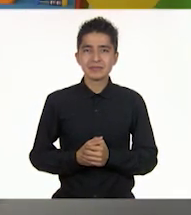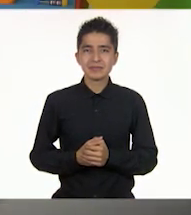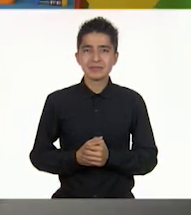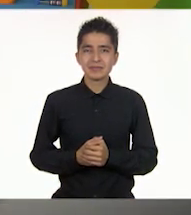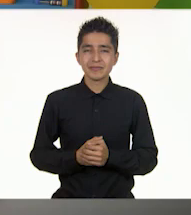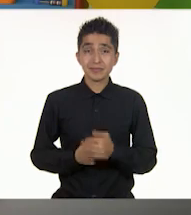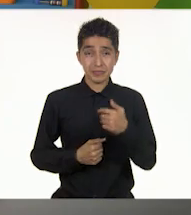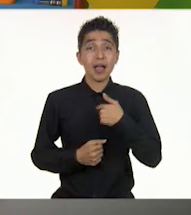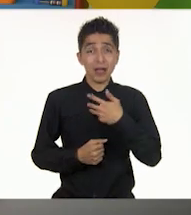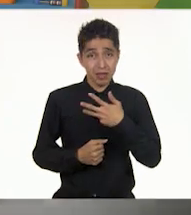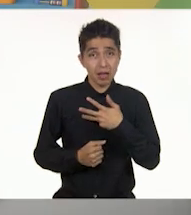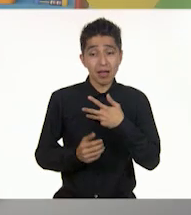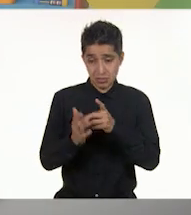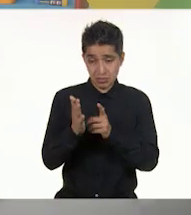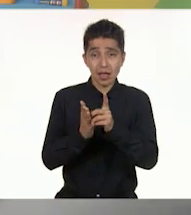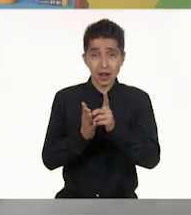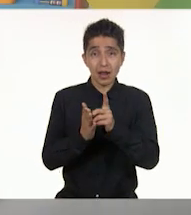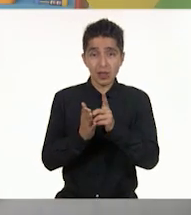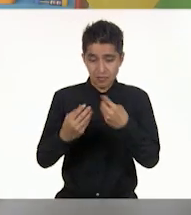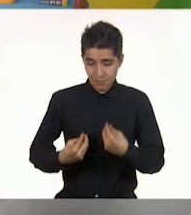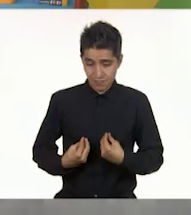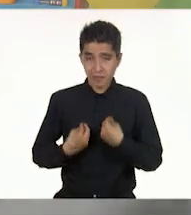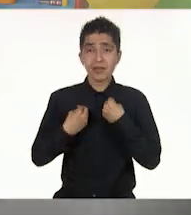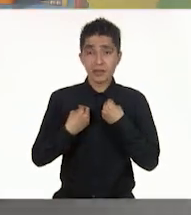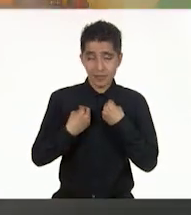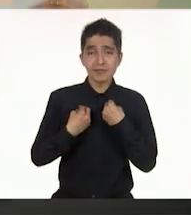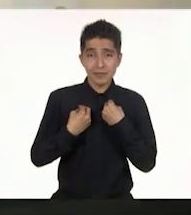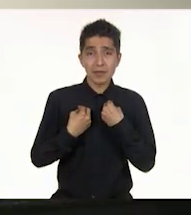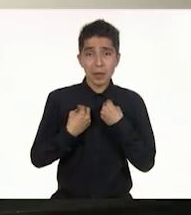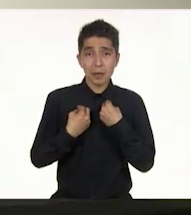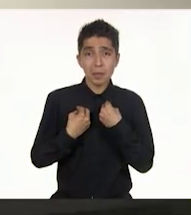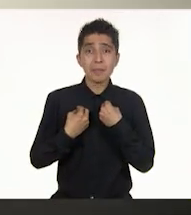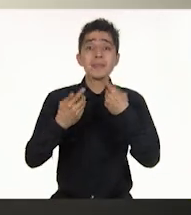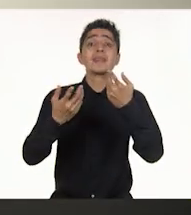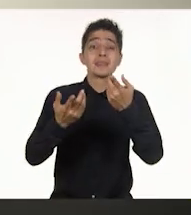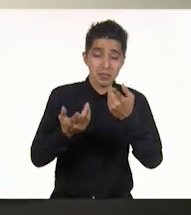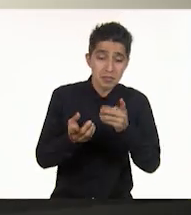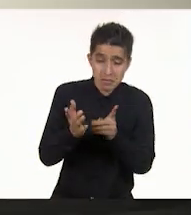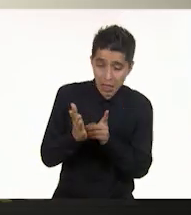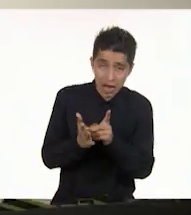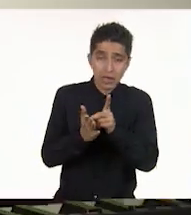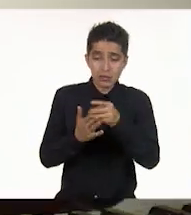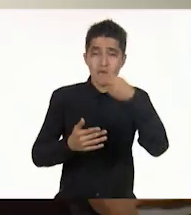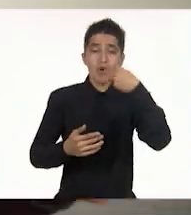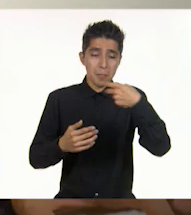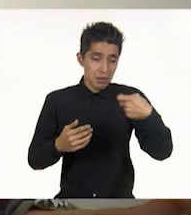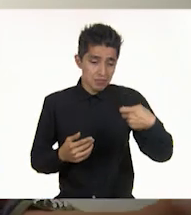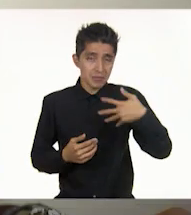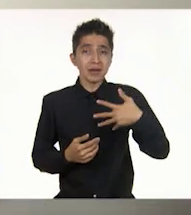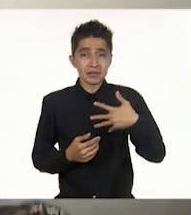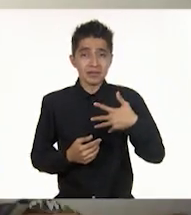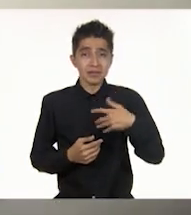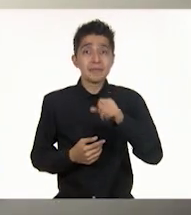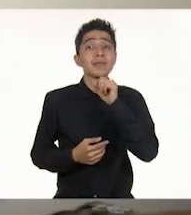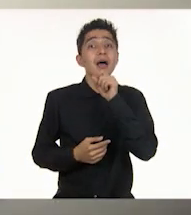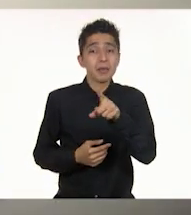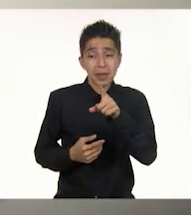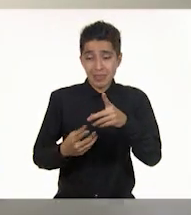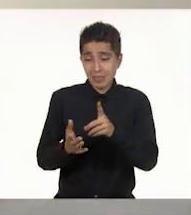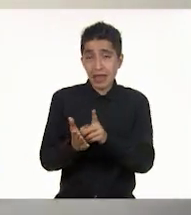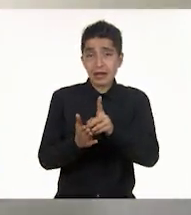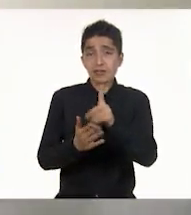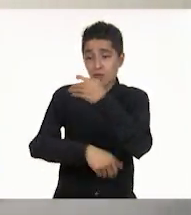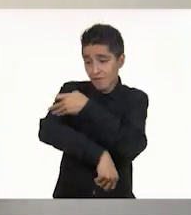Tengo derecho a la vida, derecho a la nombre, derecho a una familia